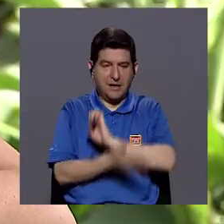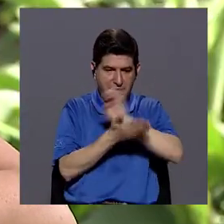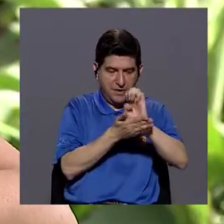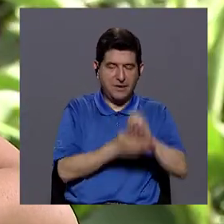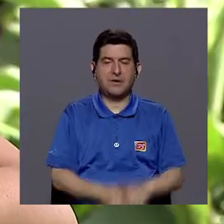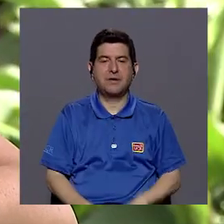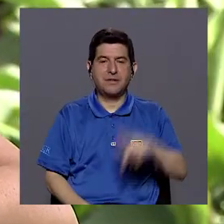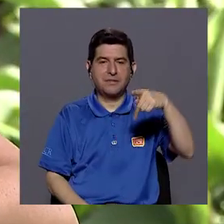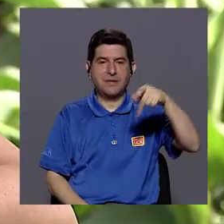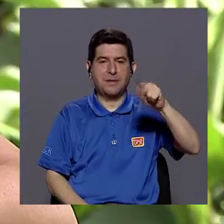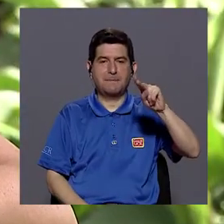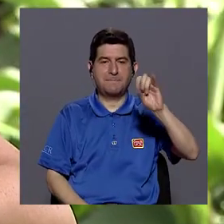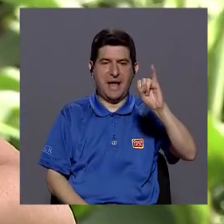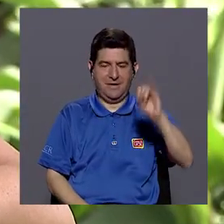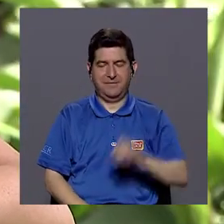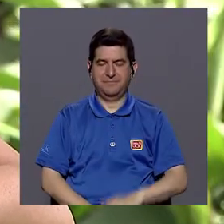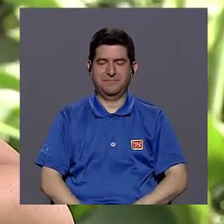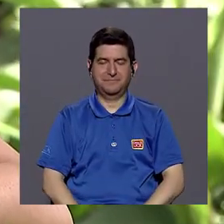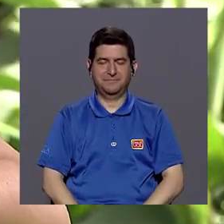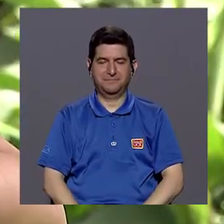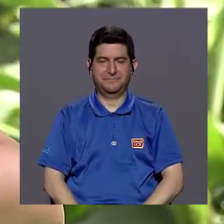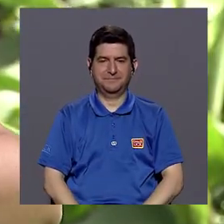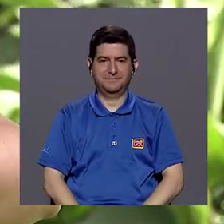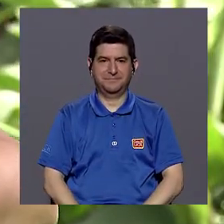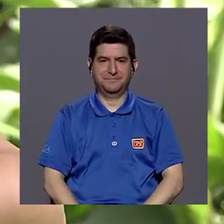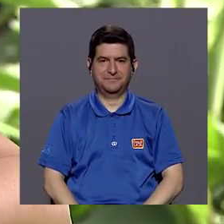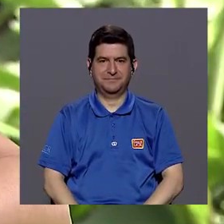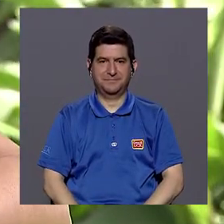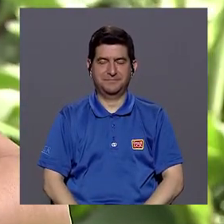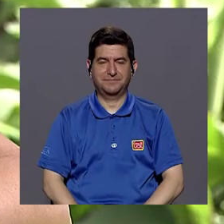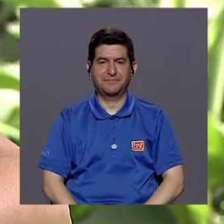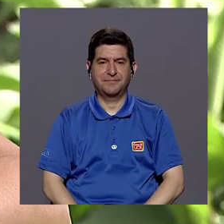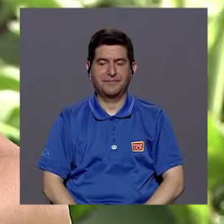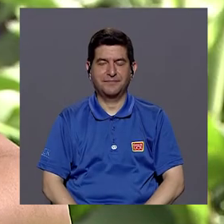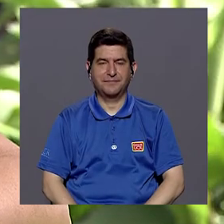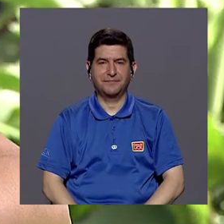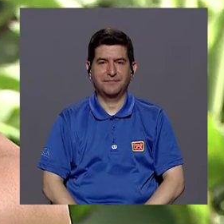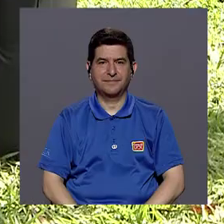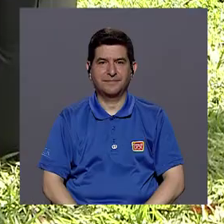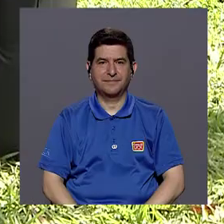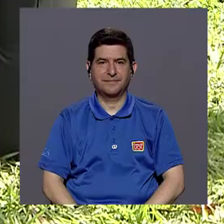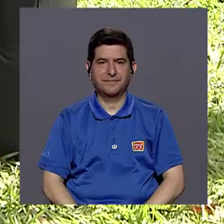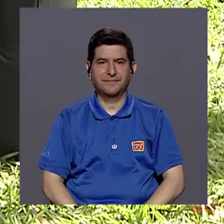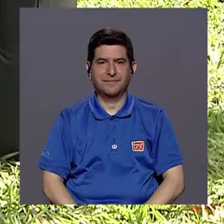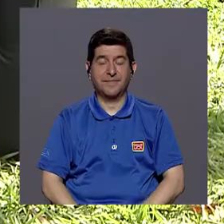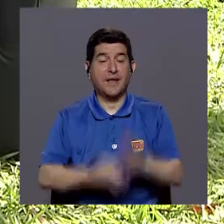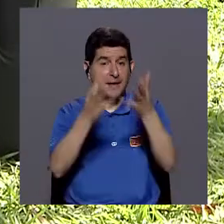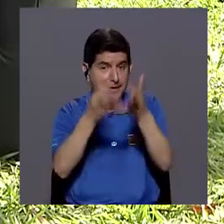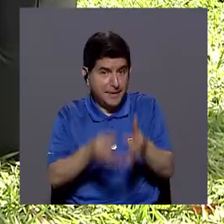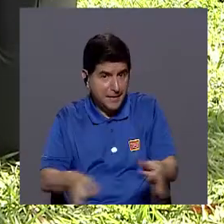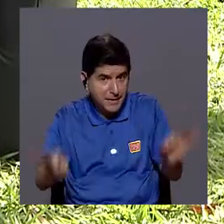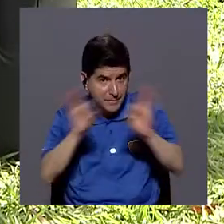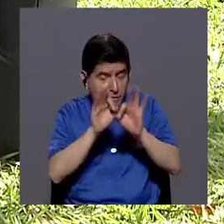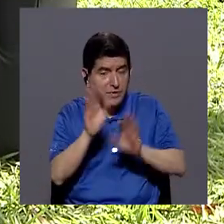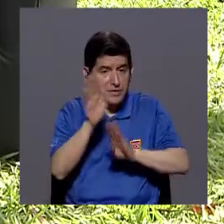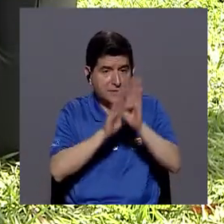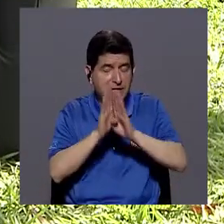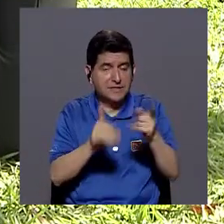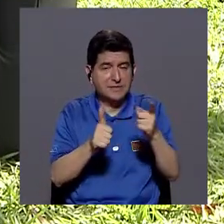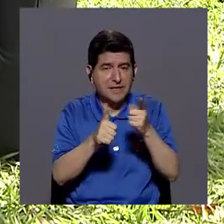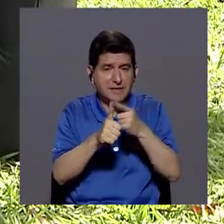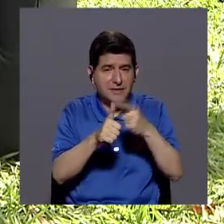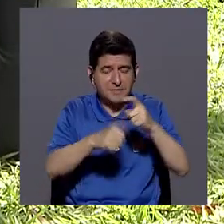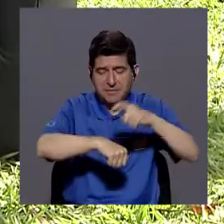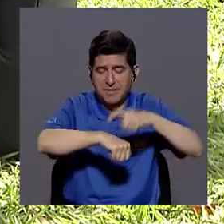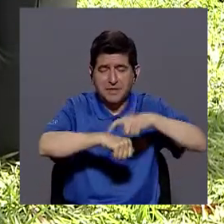del Patronato Nacional de la Infancia. Gloriana, dentro de la importancia del desarrollo de la primera